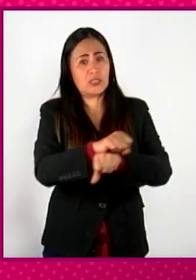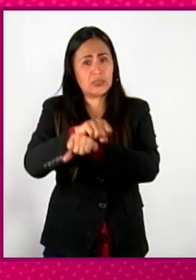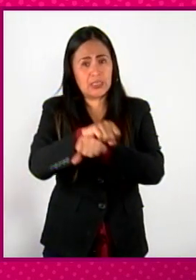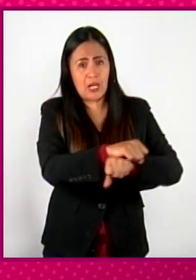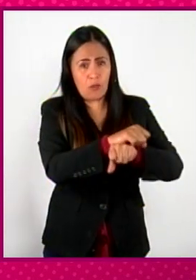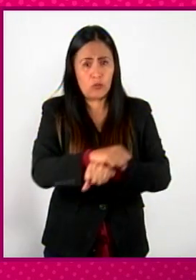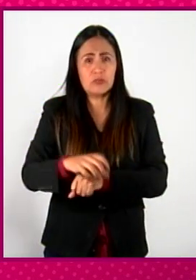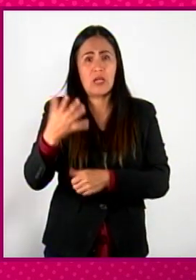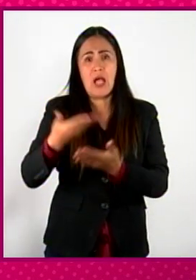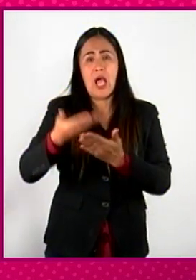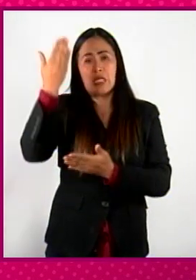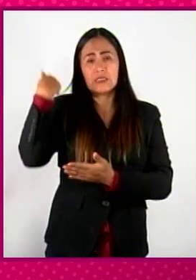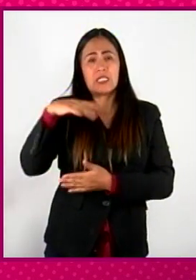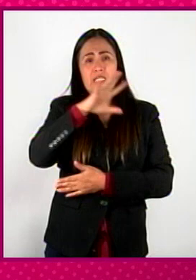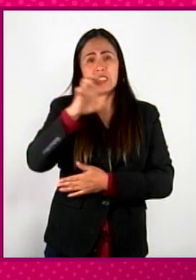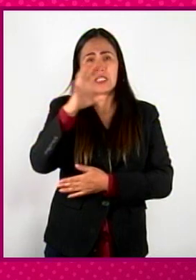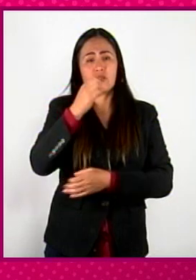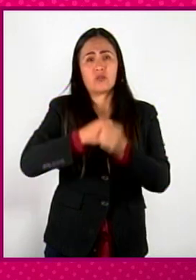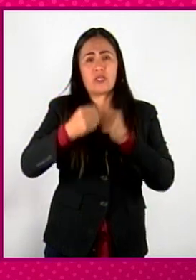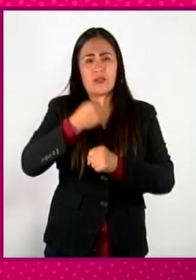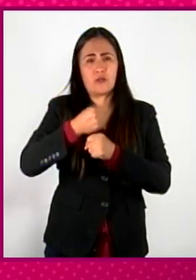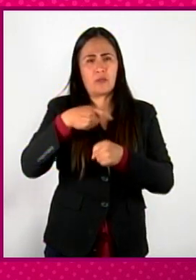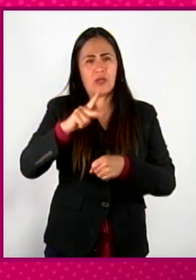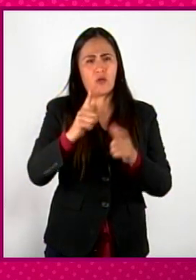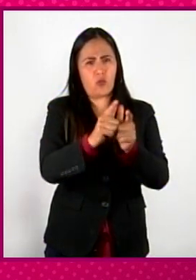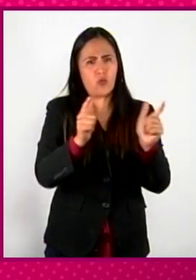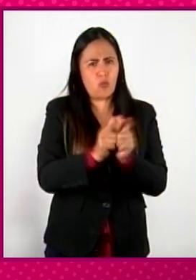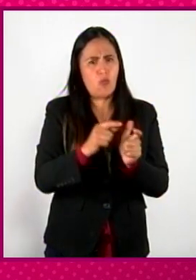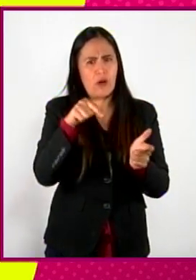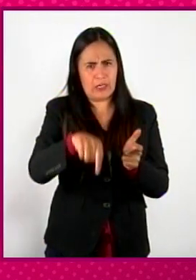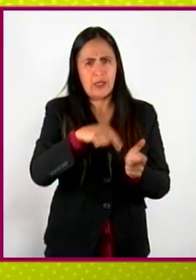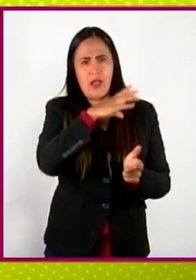permanecen y son parte de nuestra historia y de nuestro país de México.